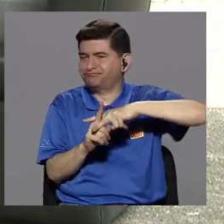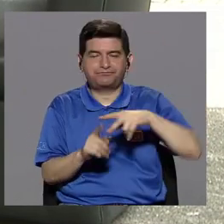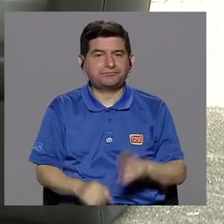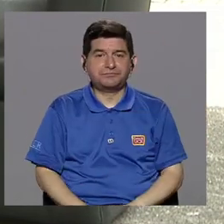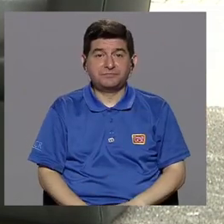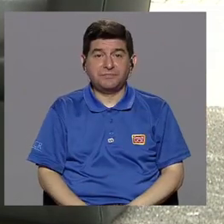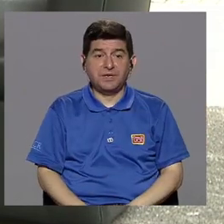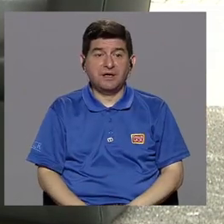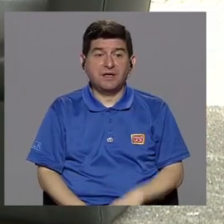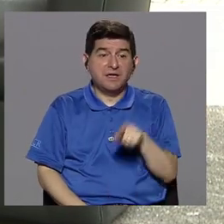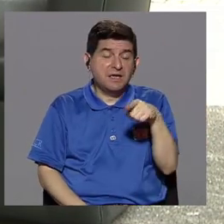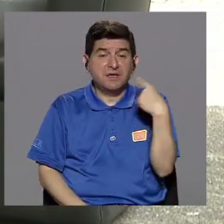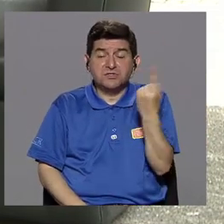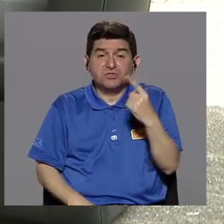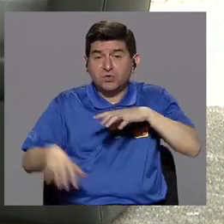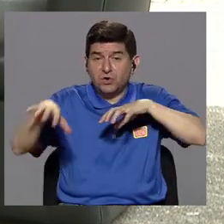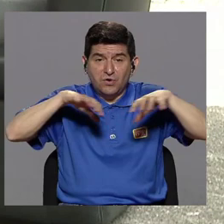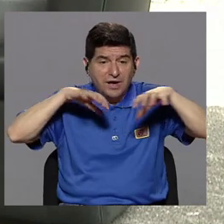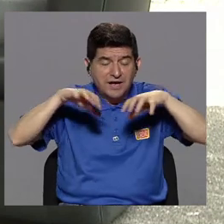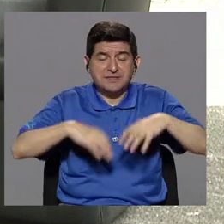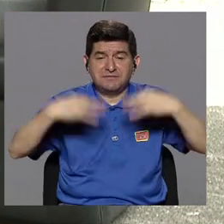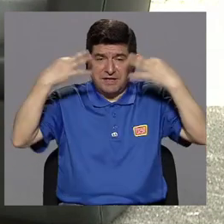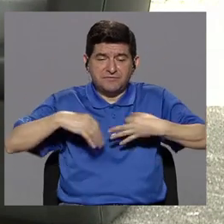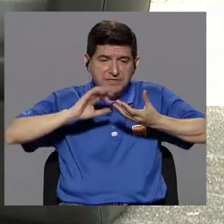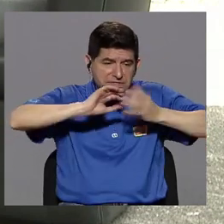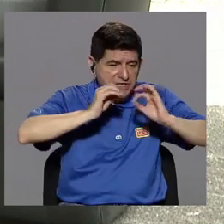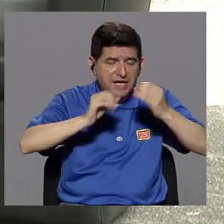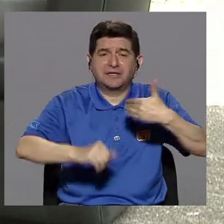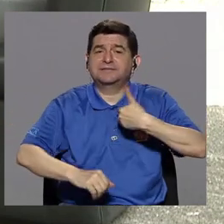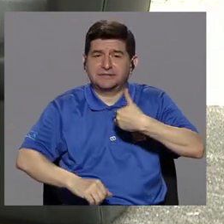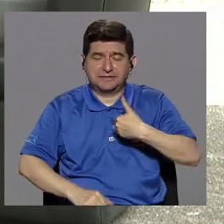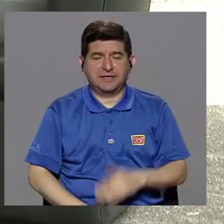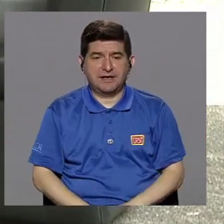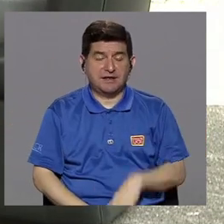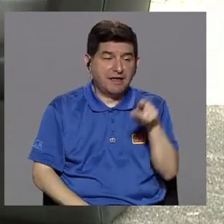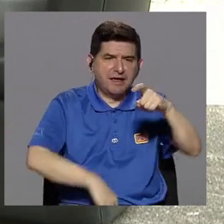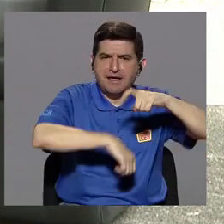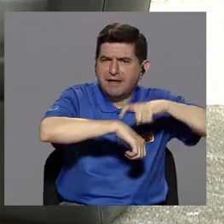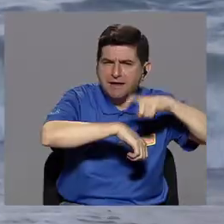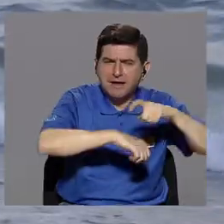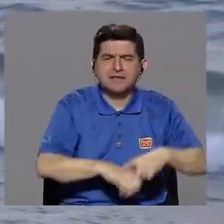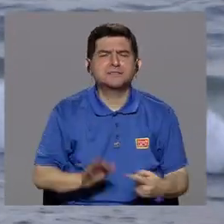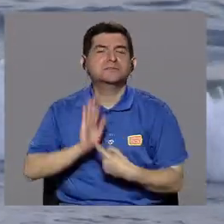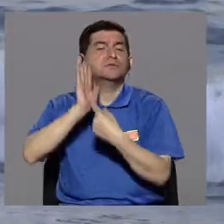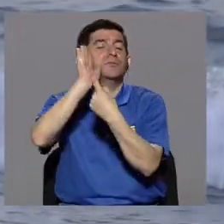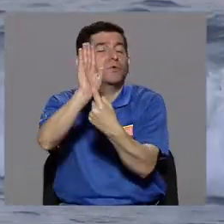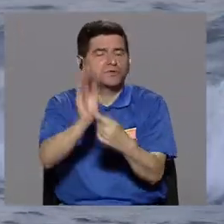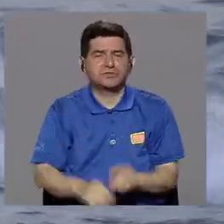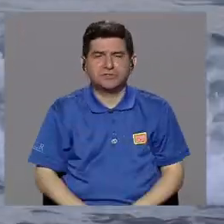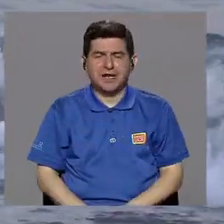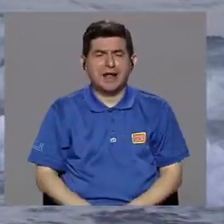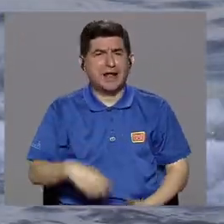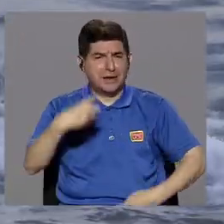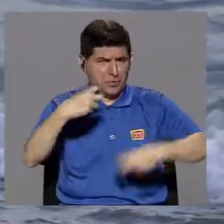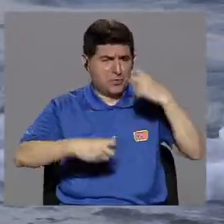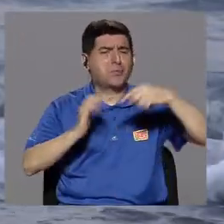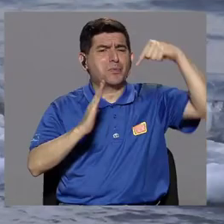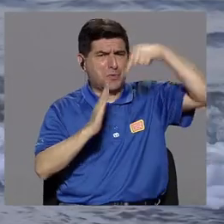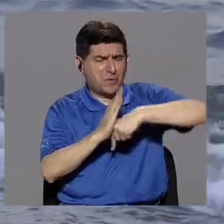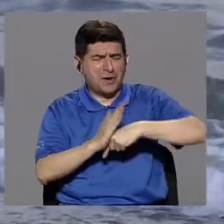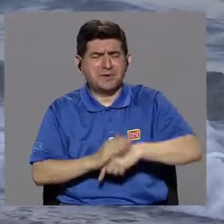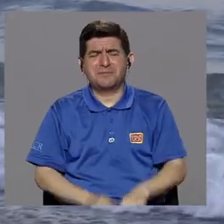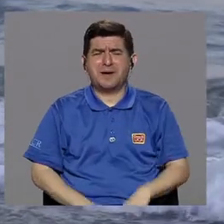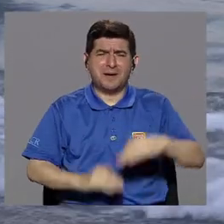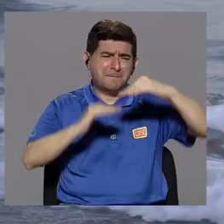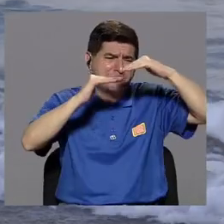para la fecha son los únicos datos de actividad física que hay. Y ya en aquel momento se apuntaba a que había un severo problema de baja